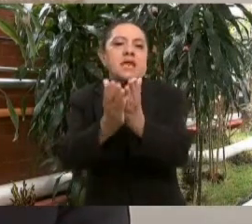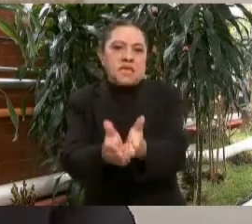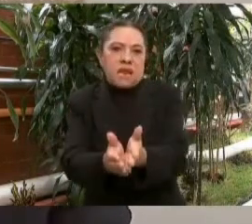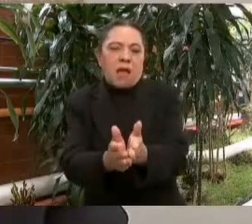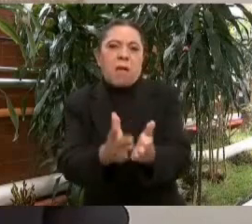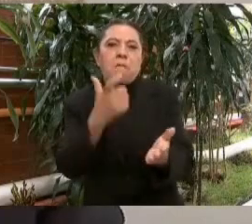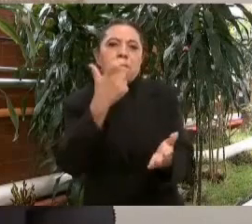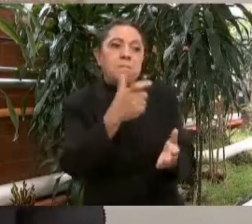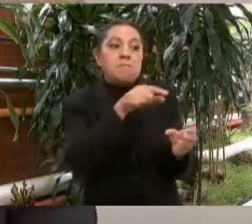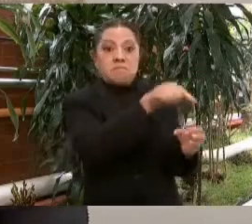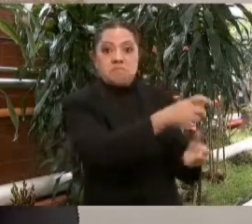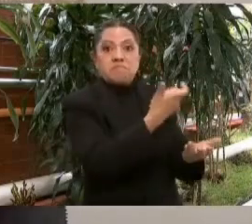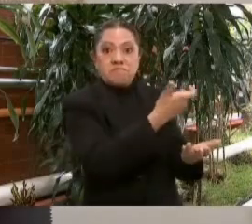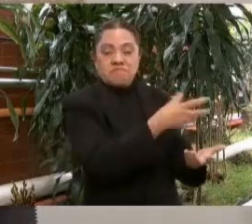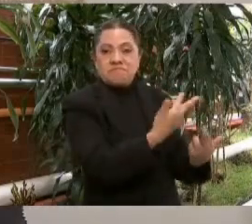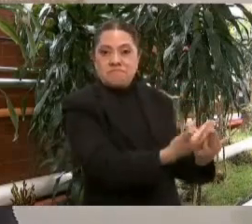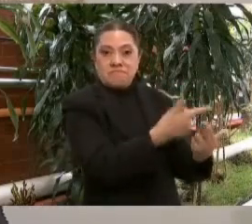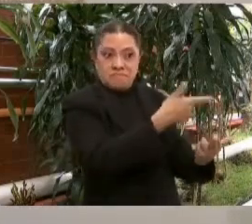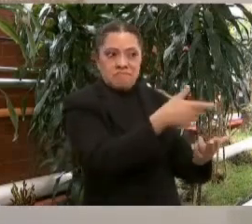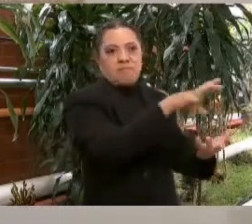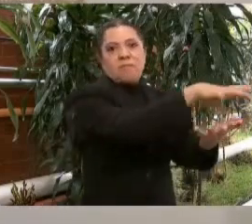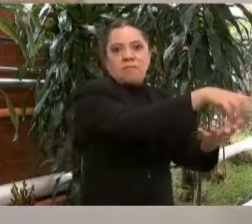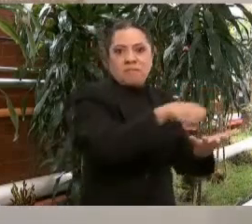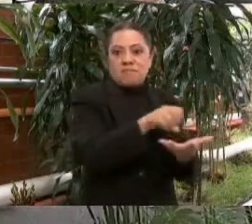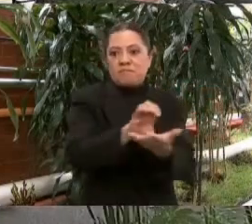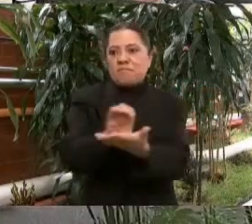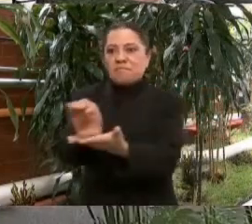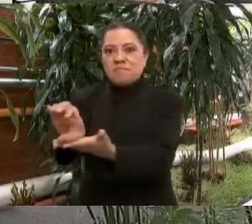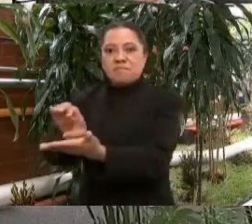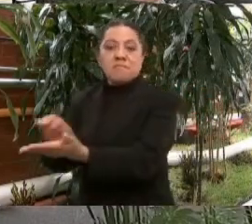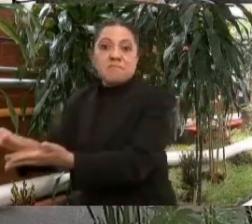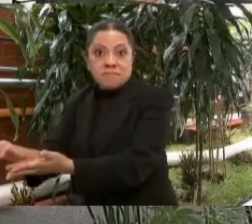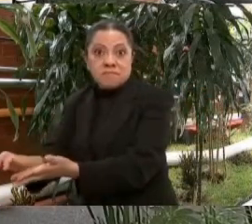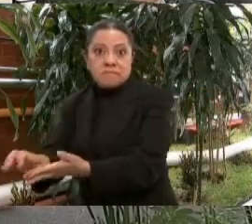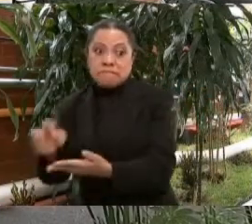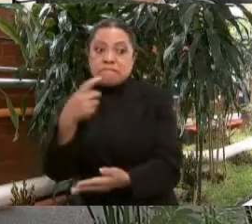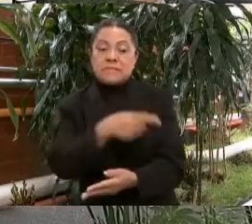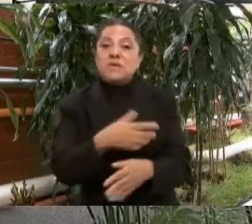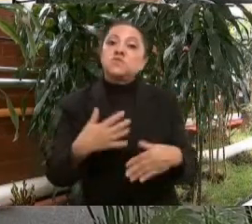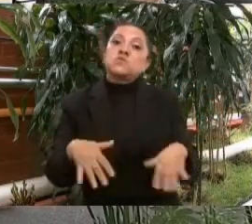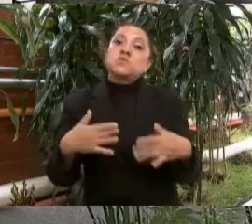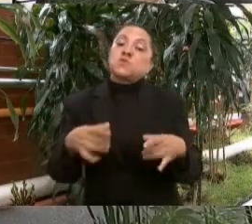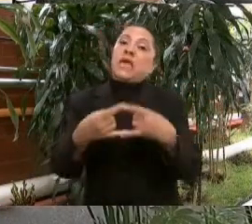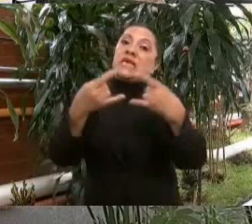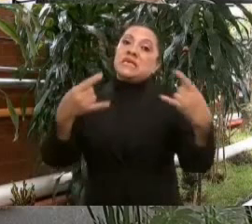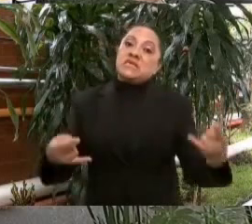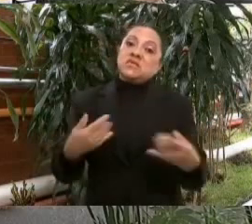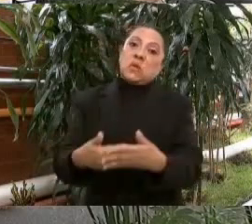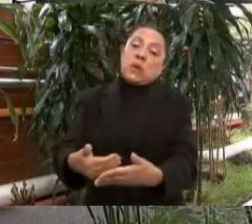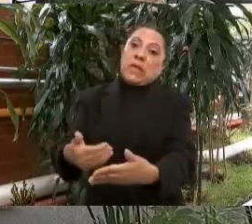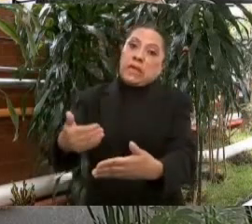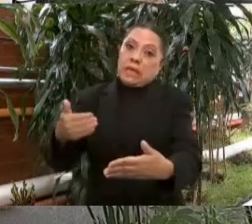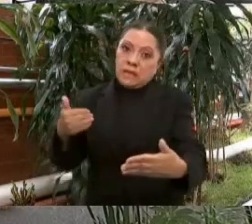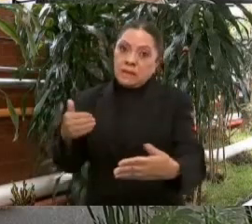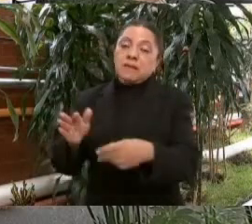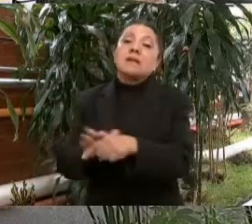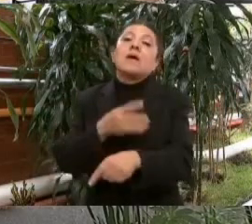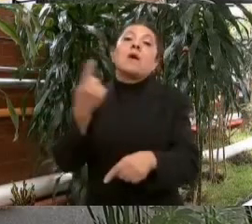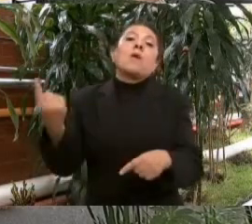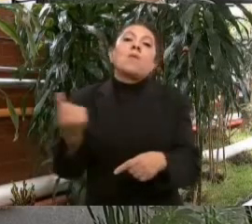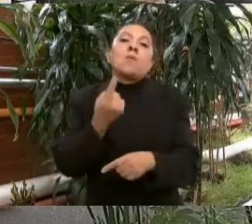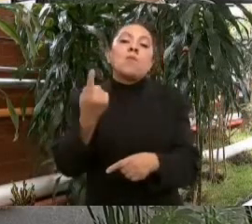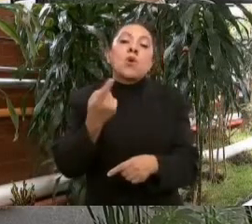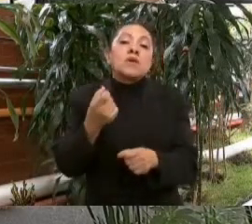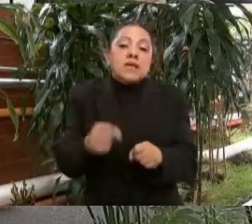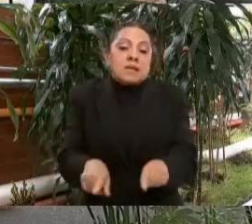Es histórico en cuanto al tiempo que